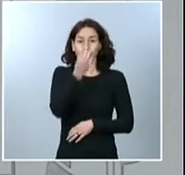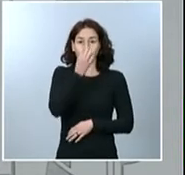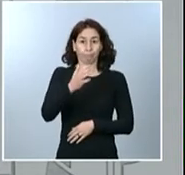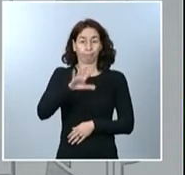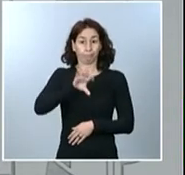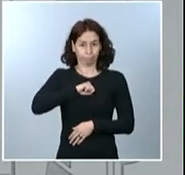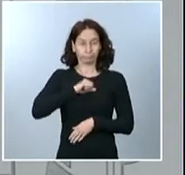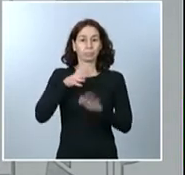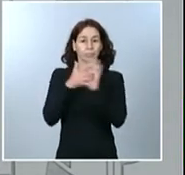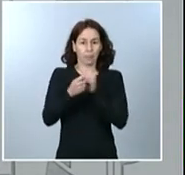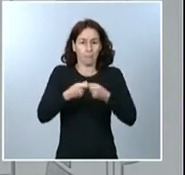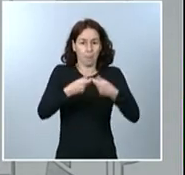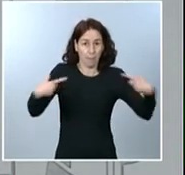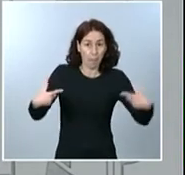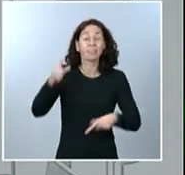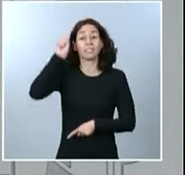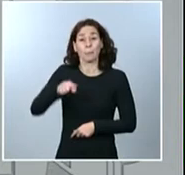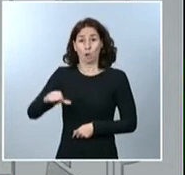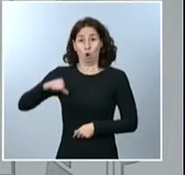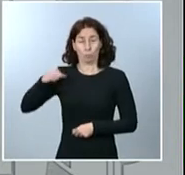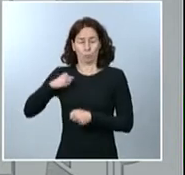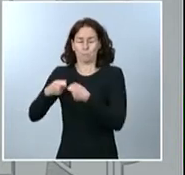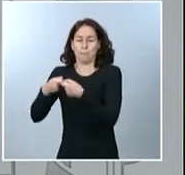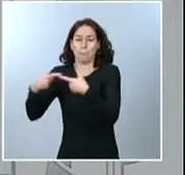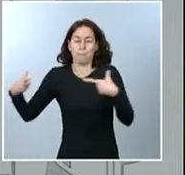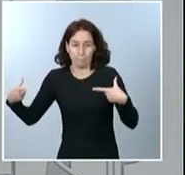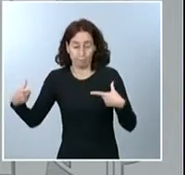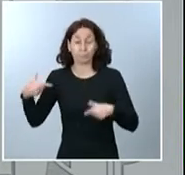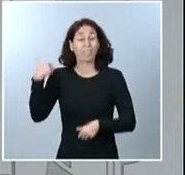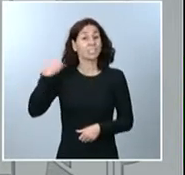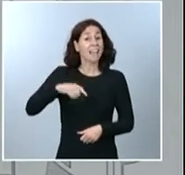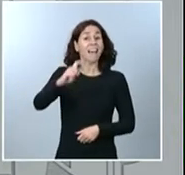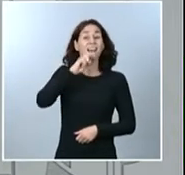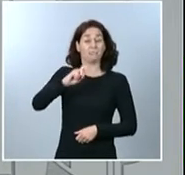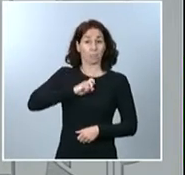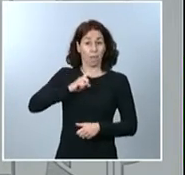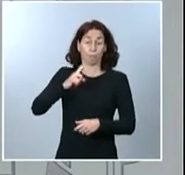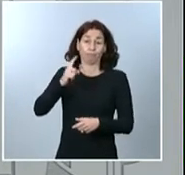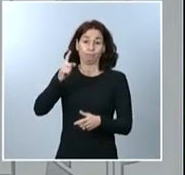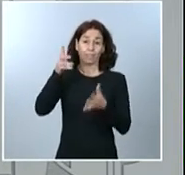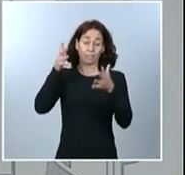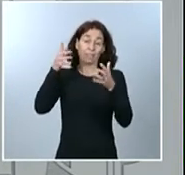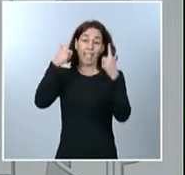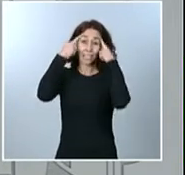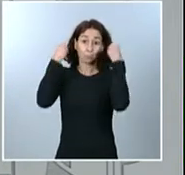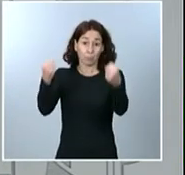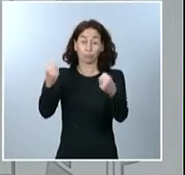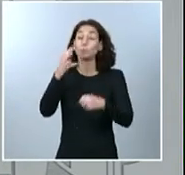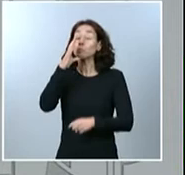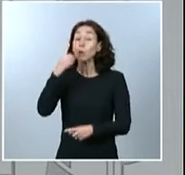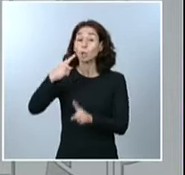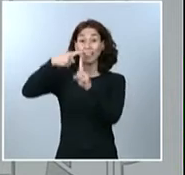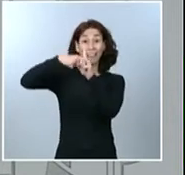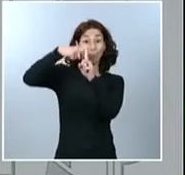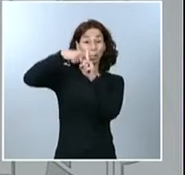Este, en definitiva, es un escenario que ya fue anticipado por los expertos porque advirtieron que, con la bajada de las temperaturas, la segunda ola